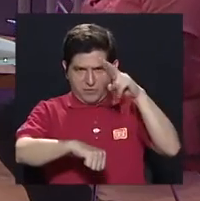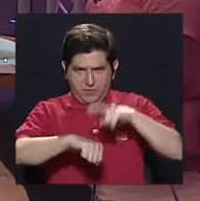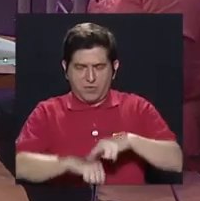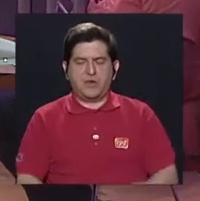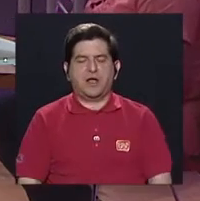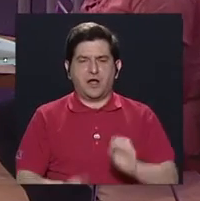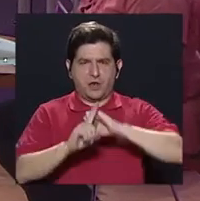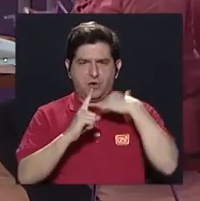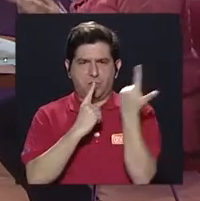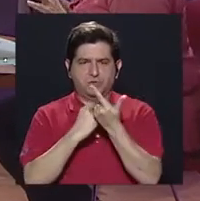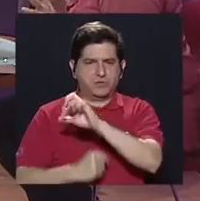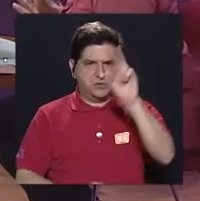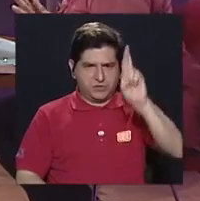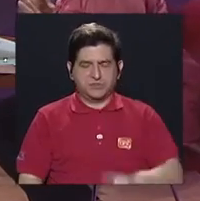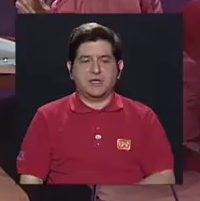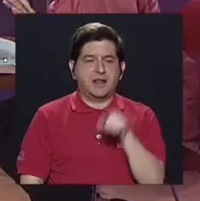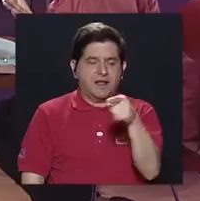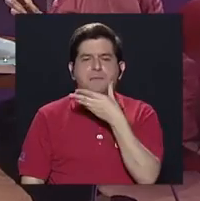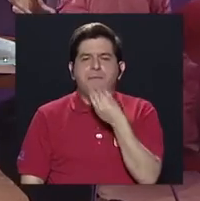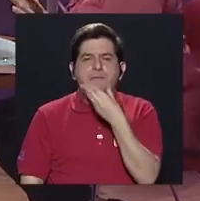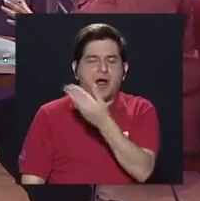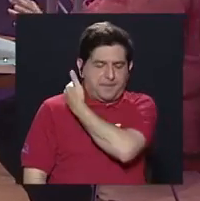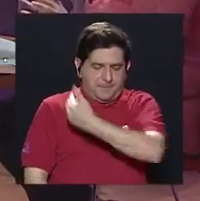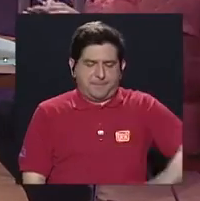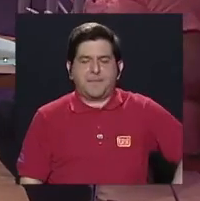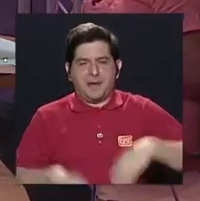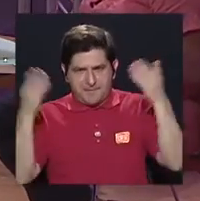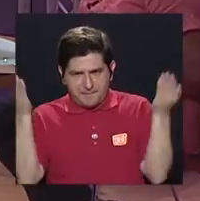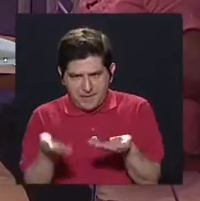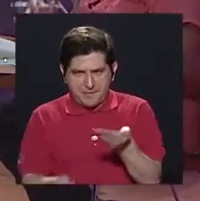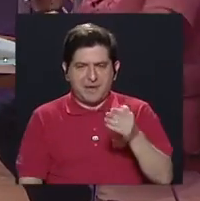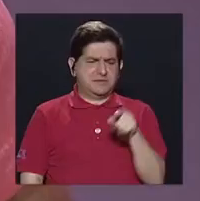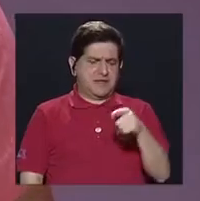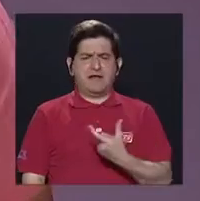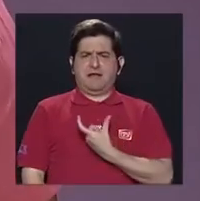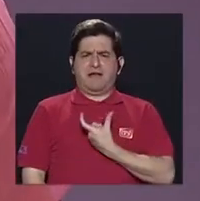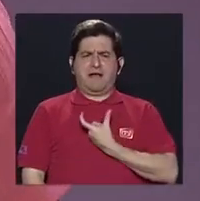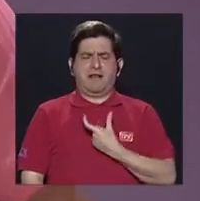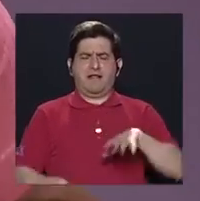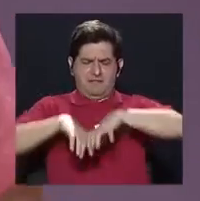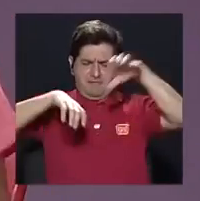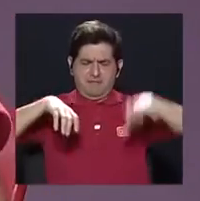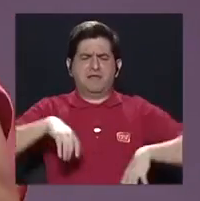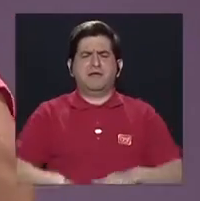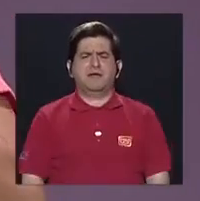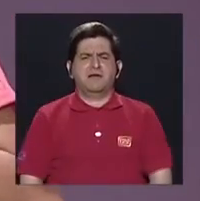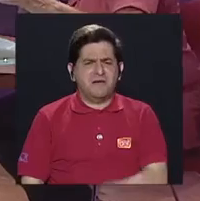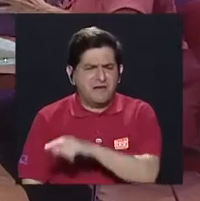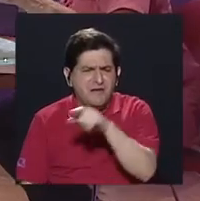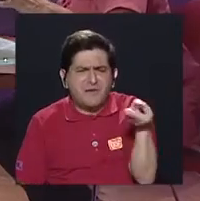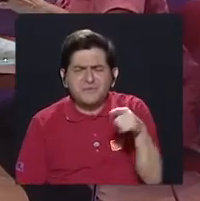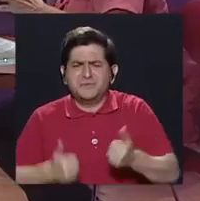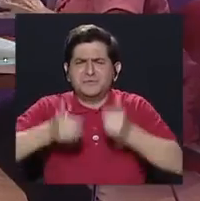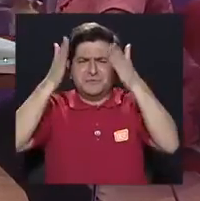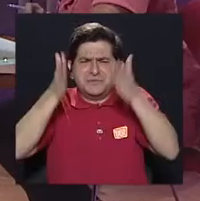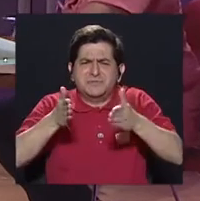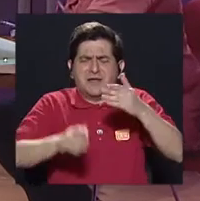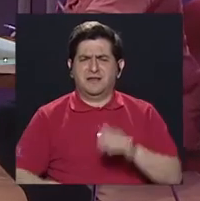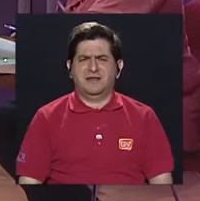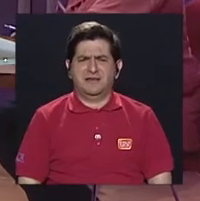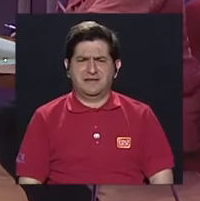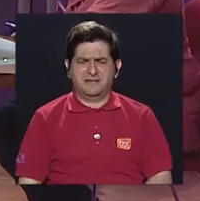in the provincia de Heredia. Bienvenida a las cuatro, a Miradas Políticas. ¿Por qué ustedes se han postulado como